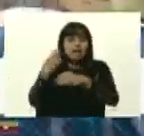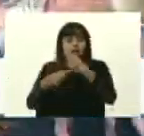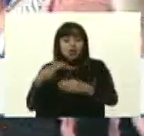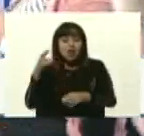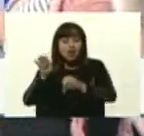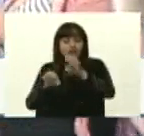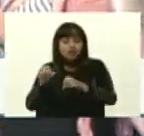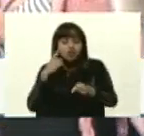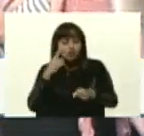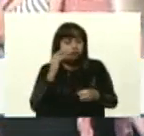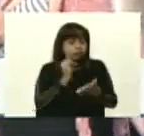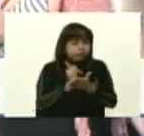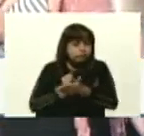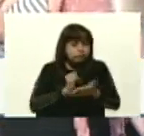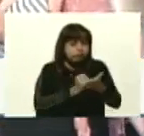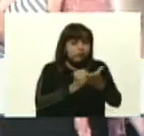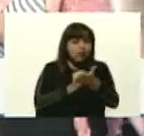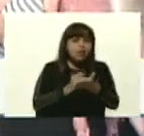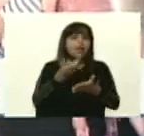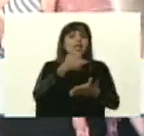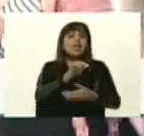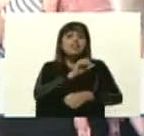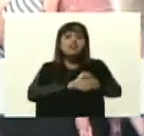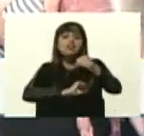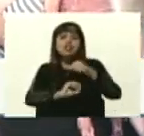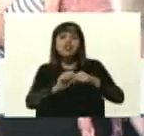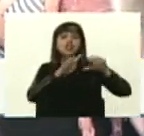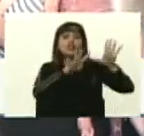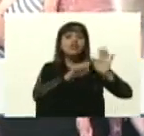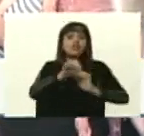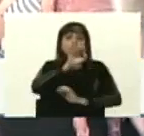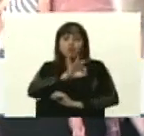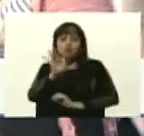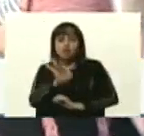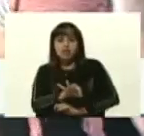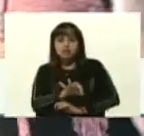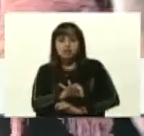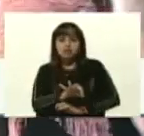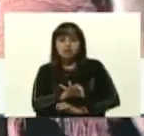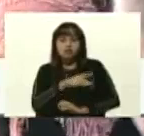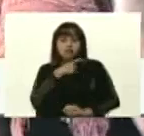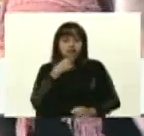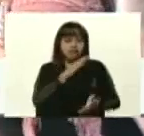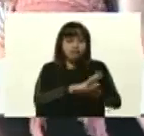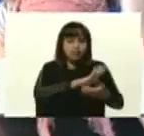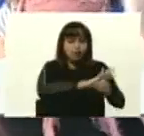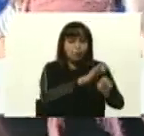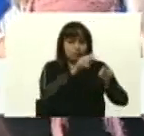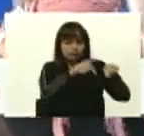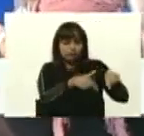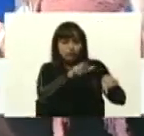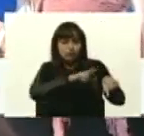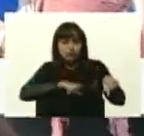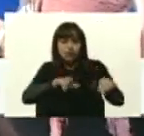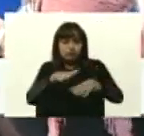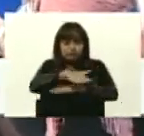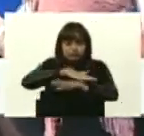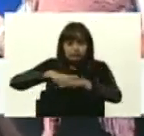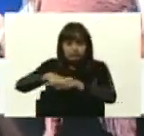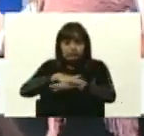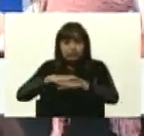un efecto antiviral más del 90%. Tremendo. Imagínense ustedes la articulación